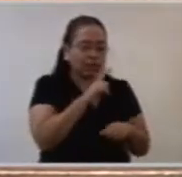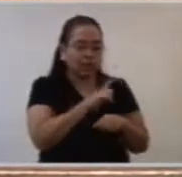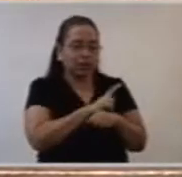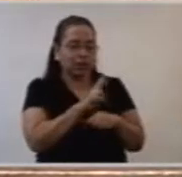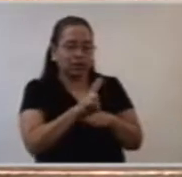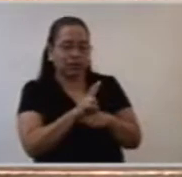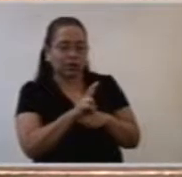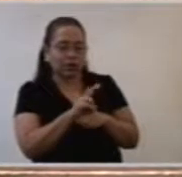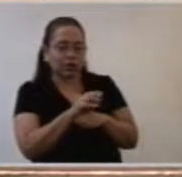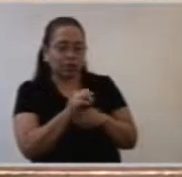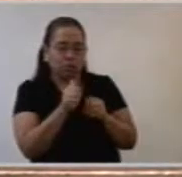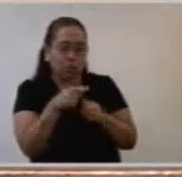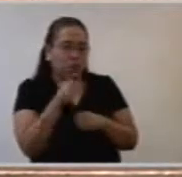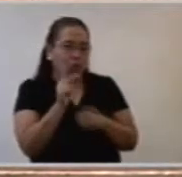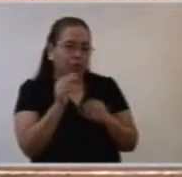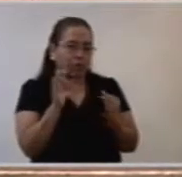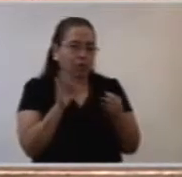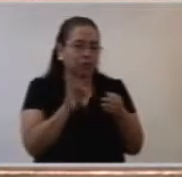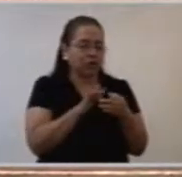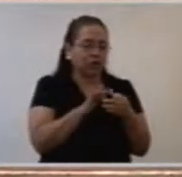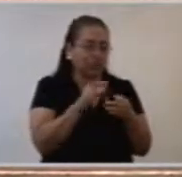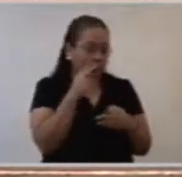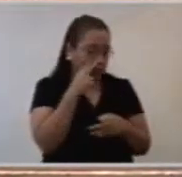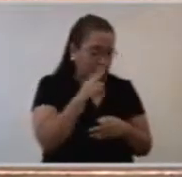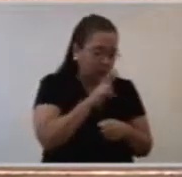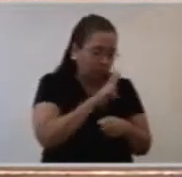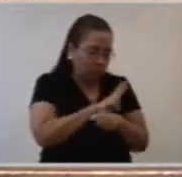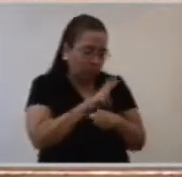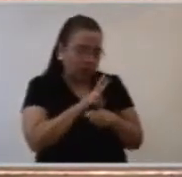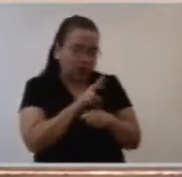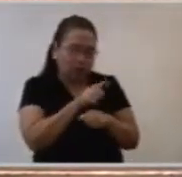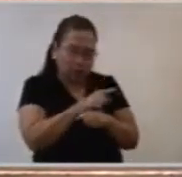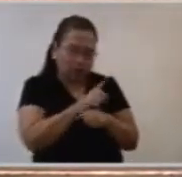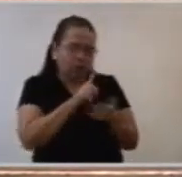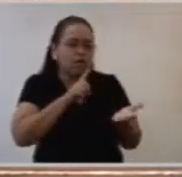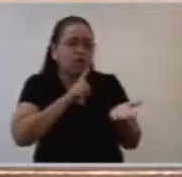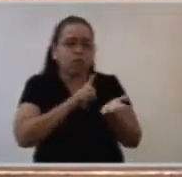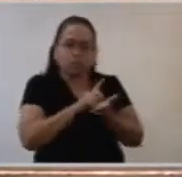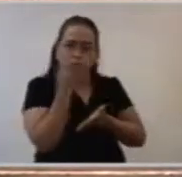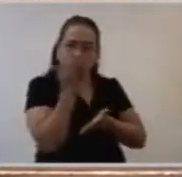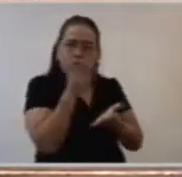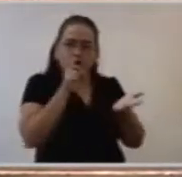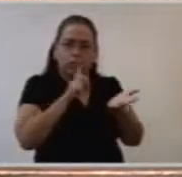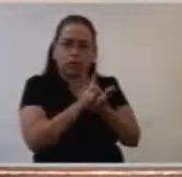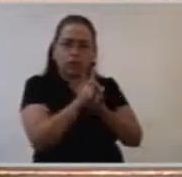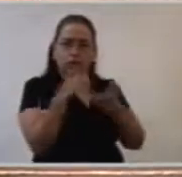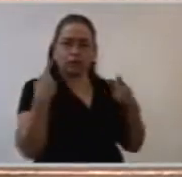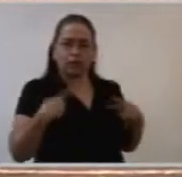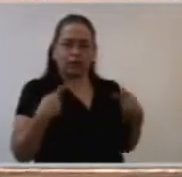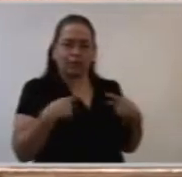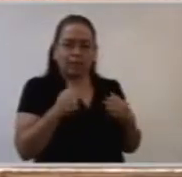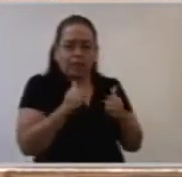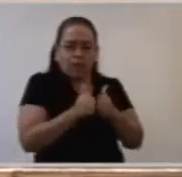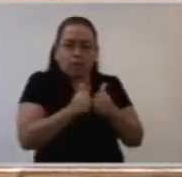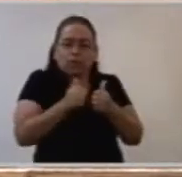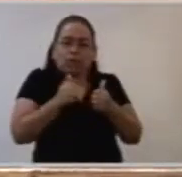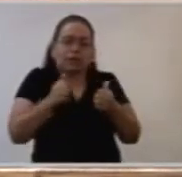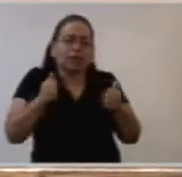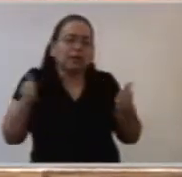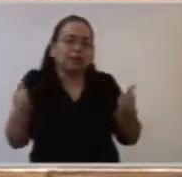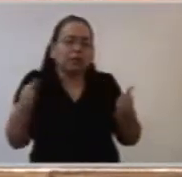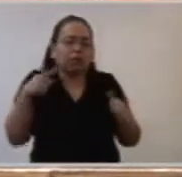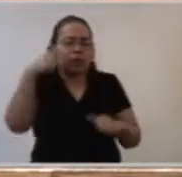del poder, cerca para defender los derechos de la gente, lejos